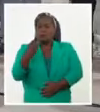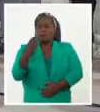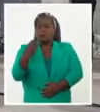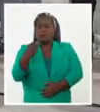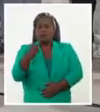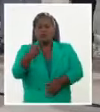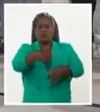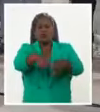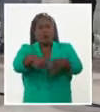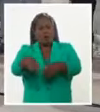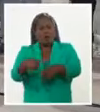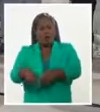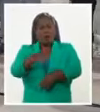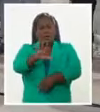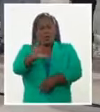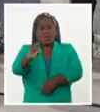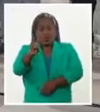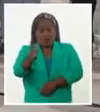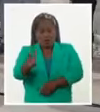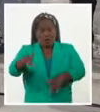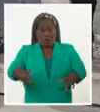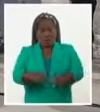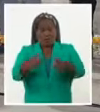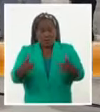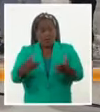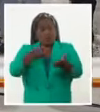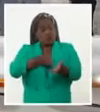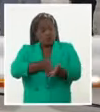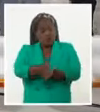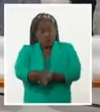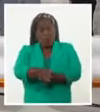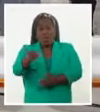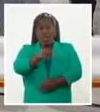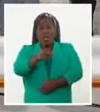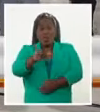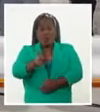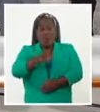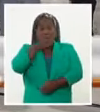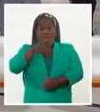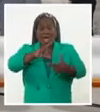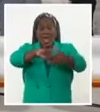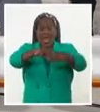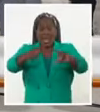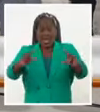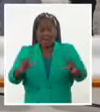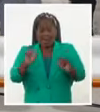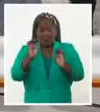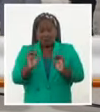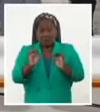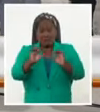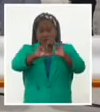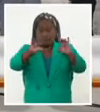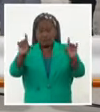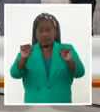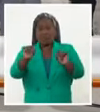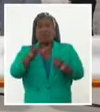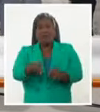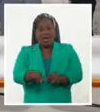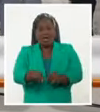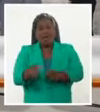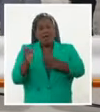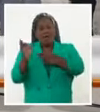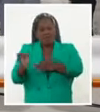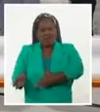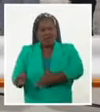502 aniversario para seguir siendo, como reza el lema que preside esta conmemoración, leales a leal.